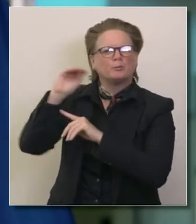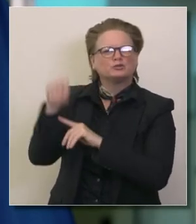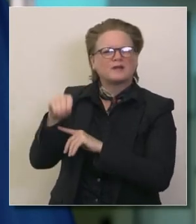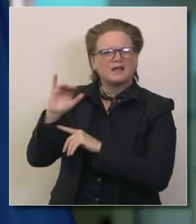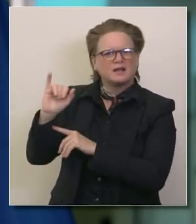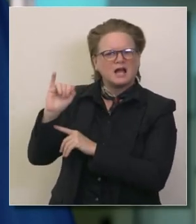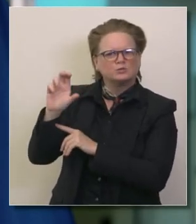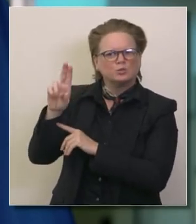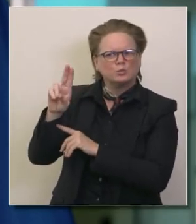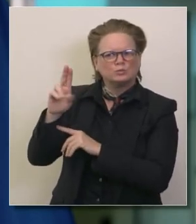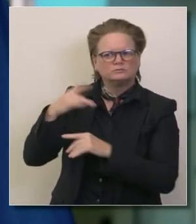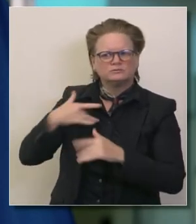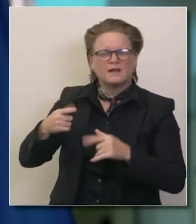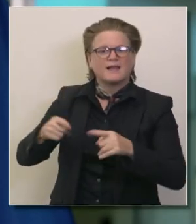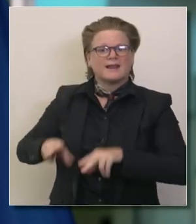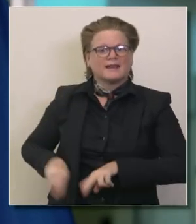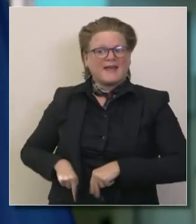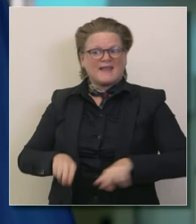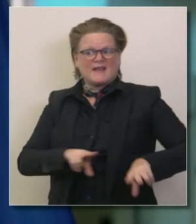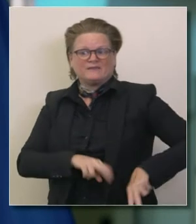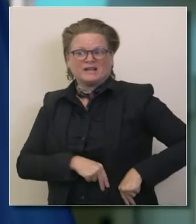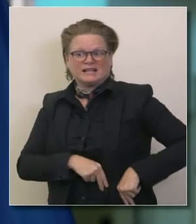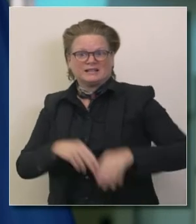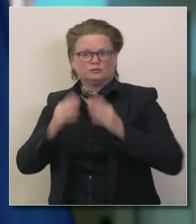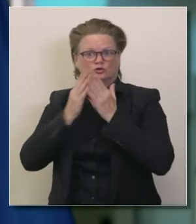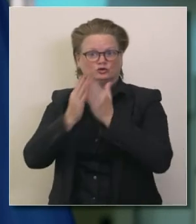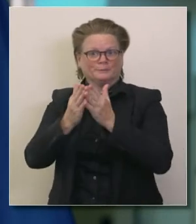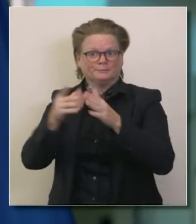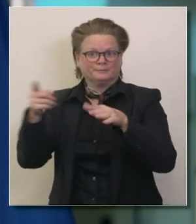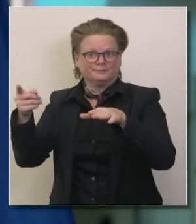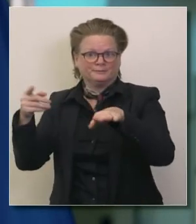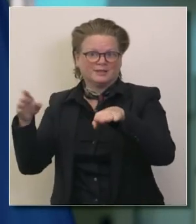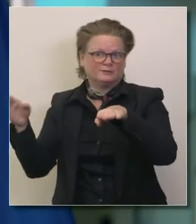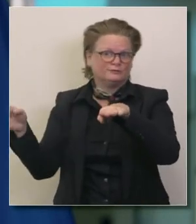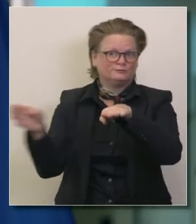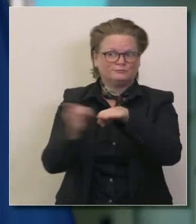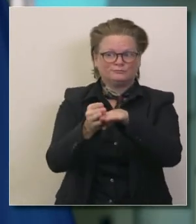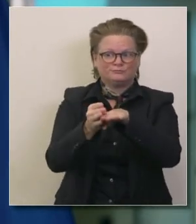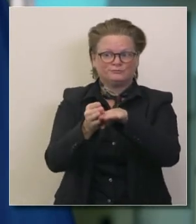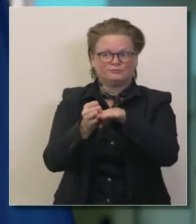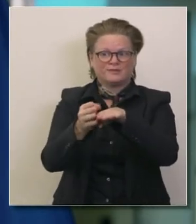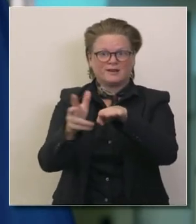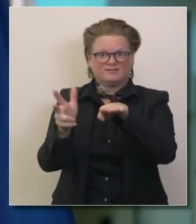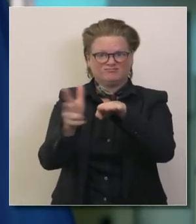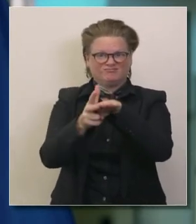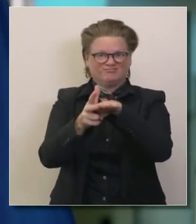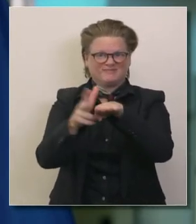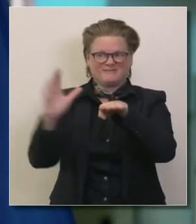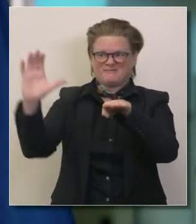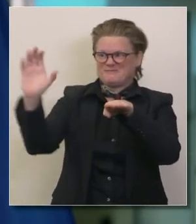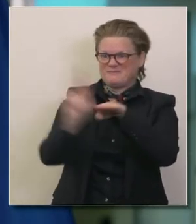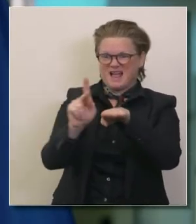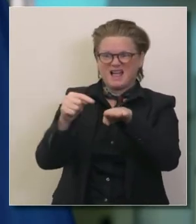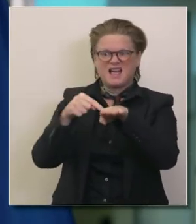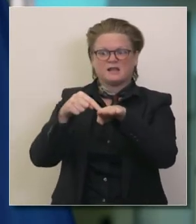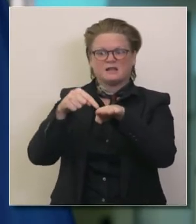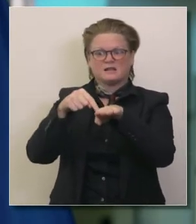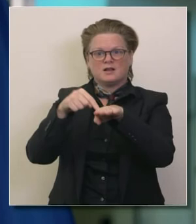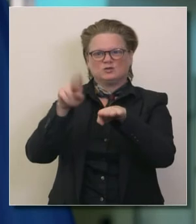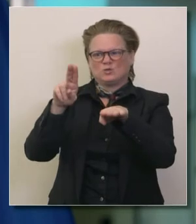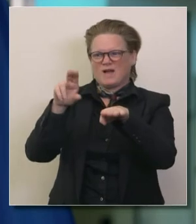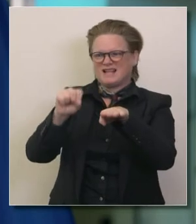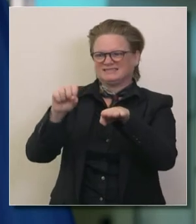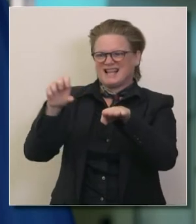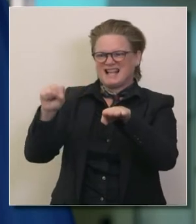traer el buque USS Mercy vemos a tantas personas cuyos negocios están cerrando debido a estas